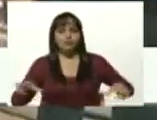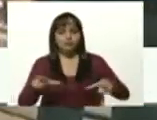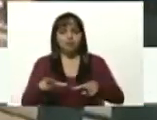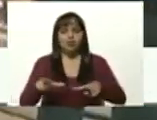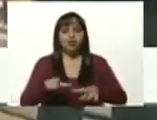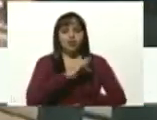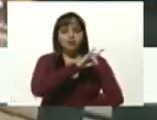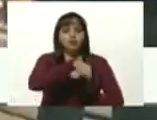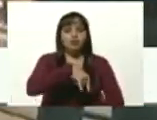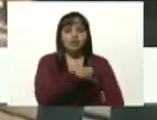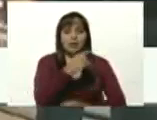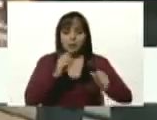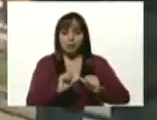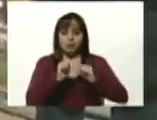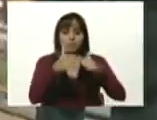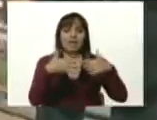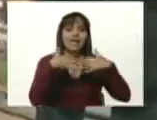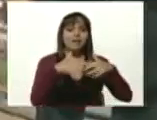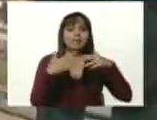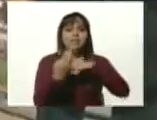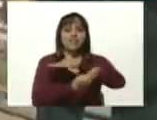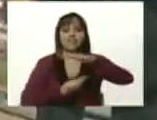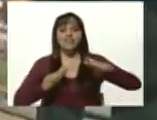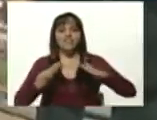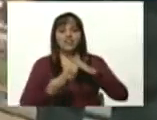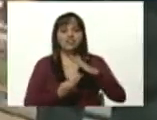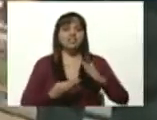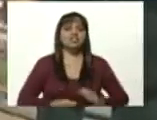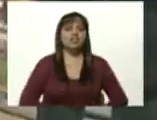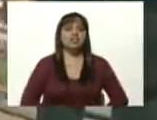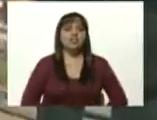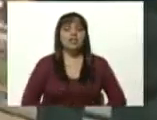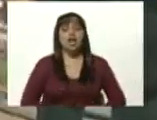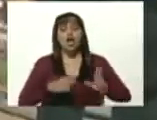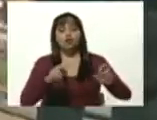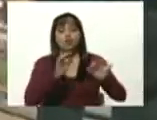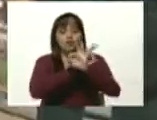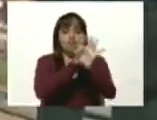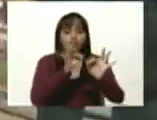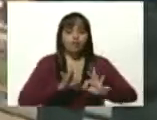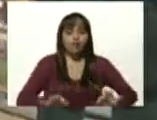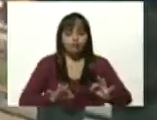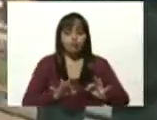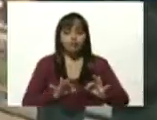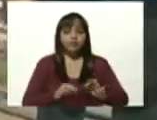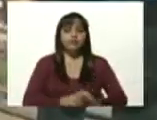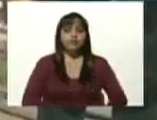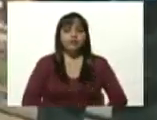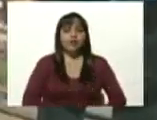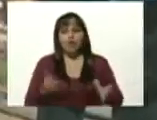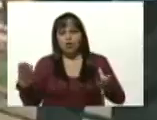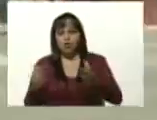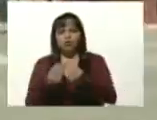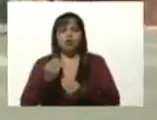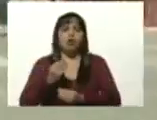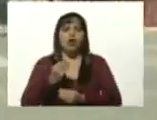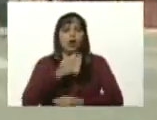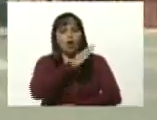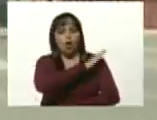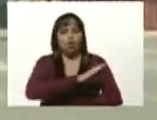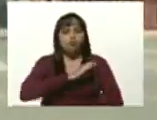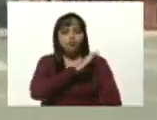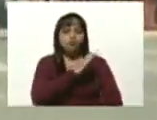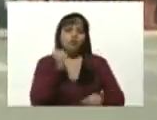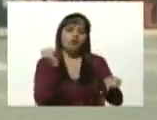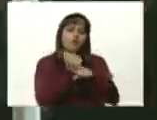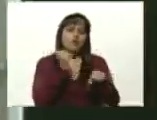piloto para las empresas básicas de Guayana, que en el nuevo modelo de gestión, junto a los consejos productivos de trabajadores, hemos